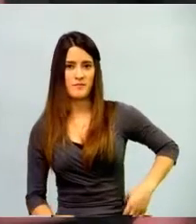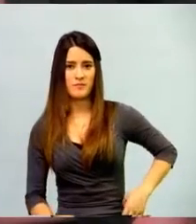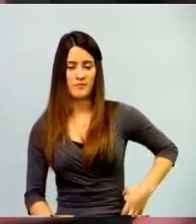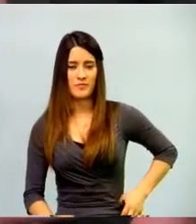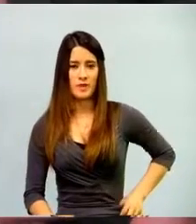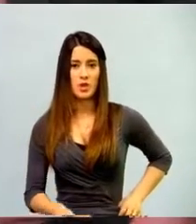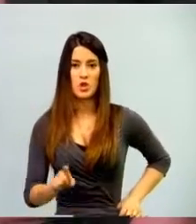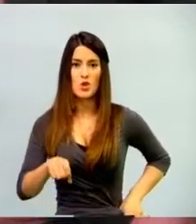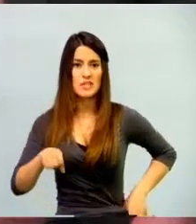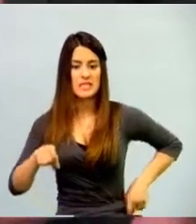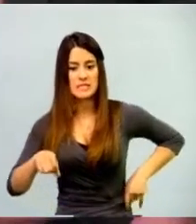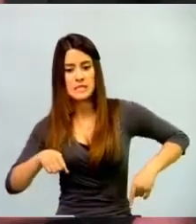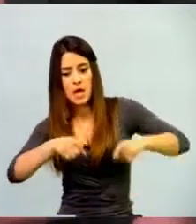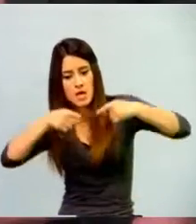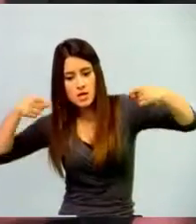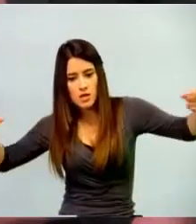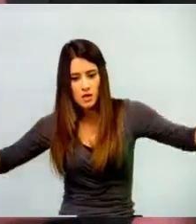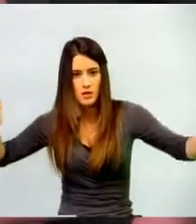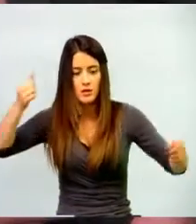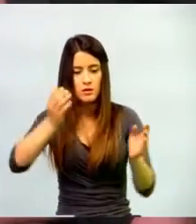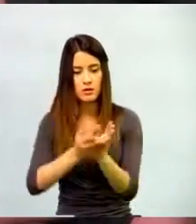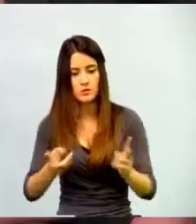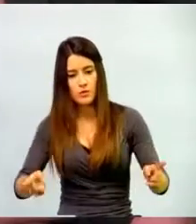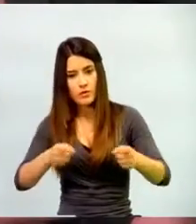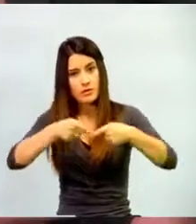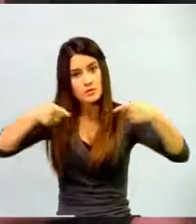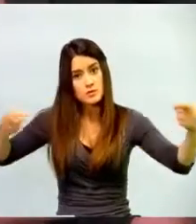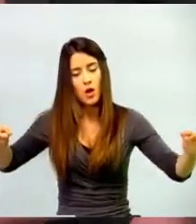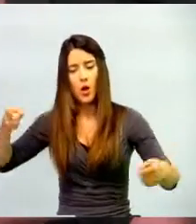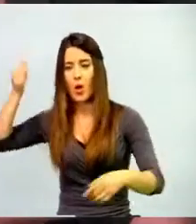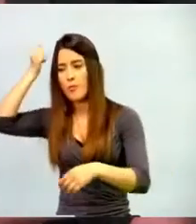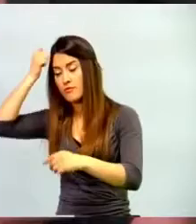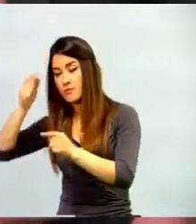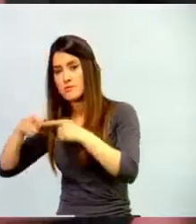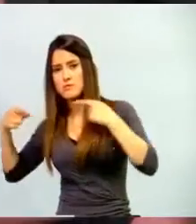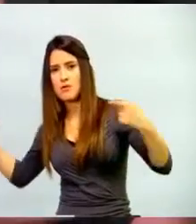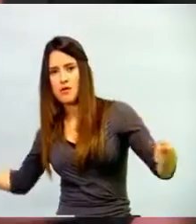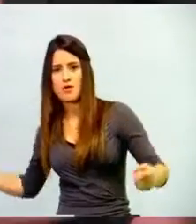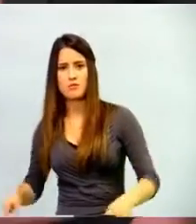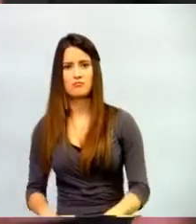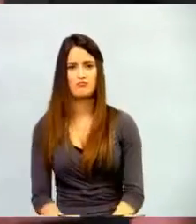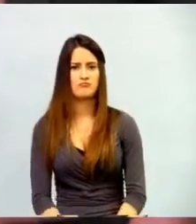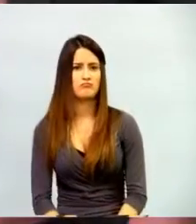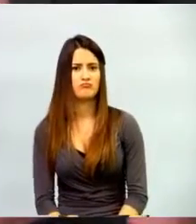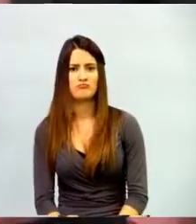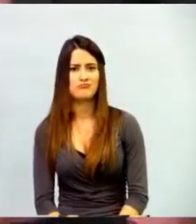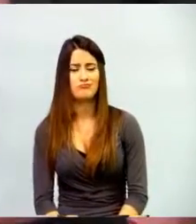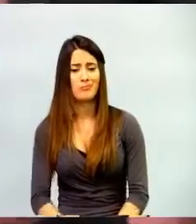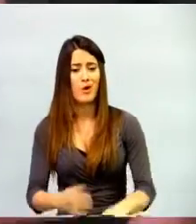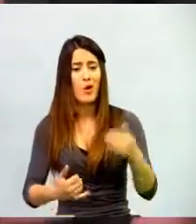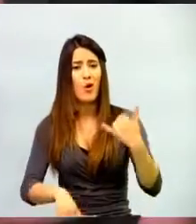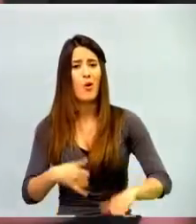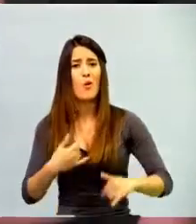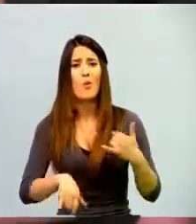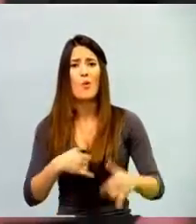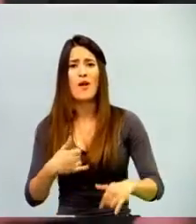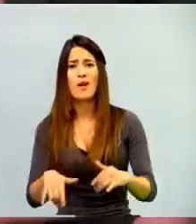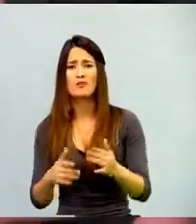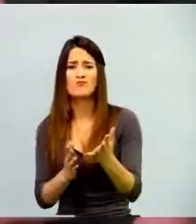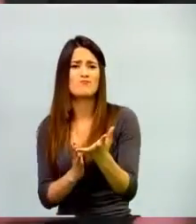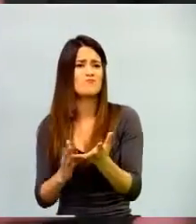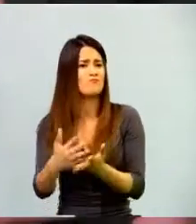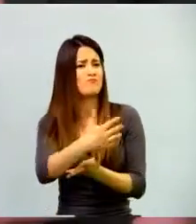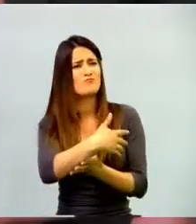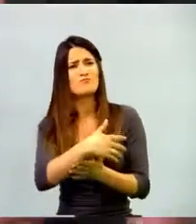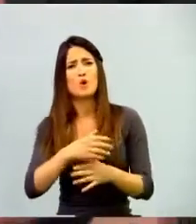docentes y es fácil de llegar a cualquier cultura, incluso a gente que habla lenguajes diferentes. Hay